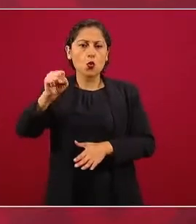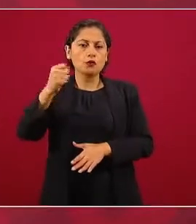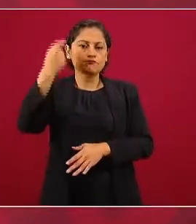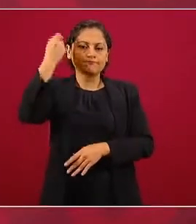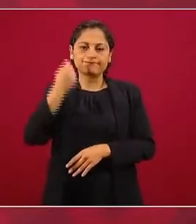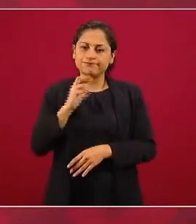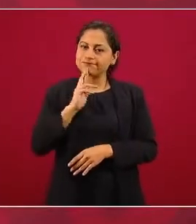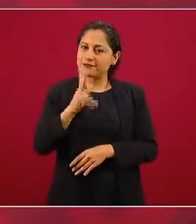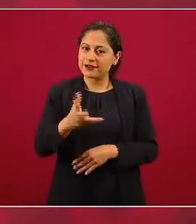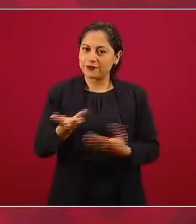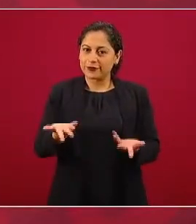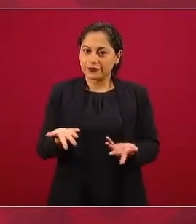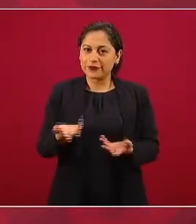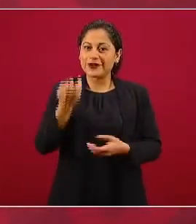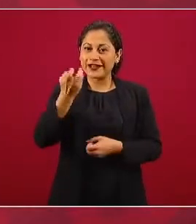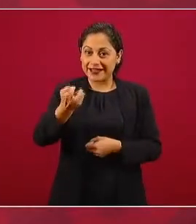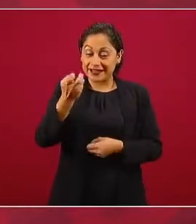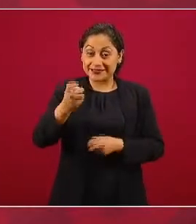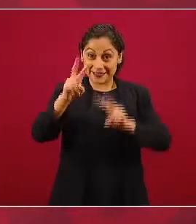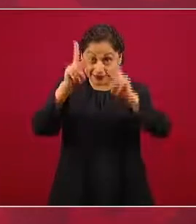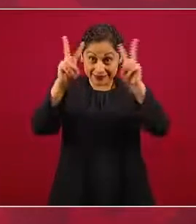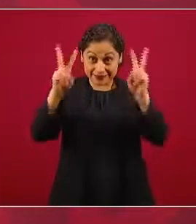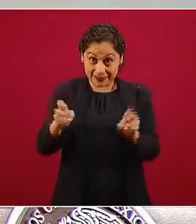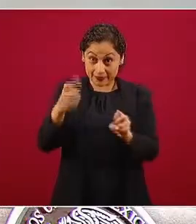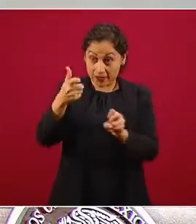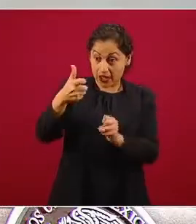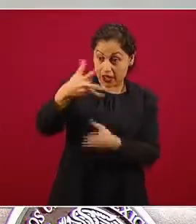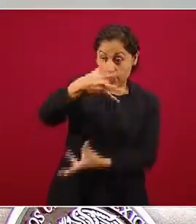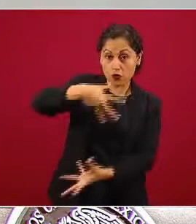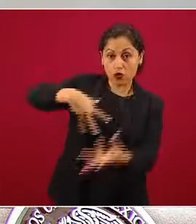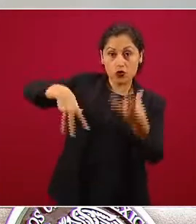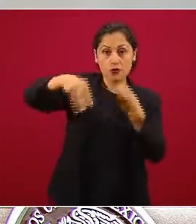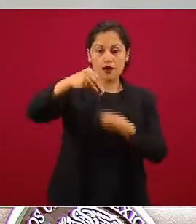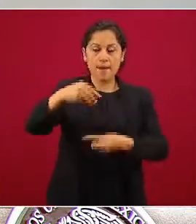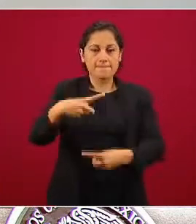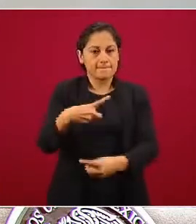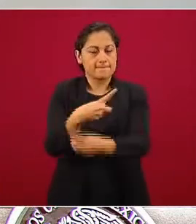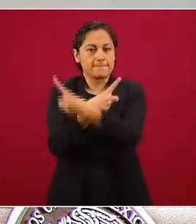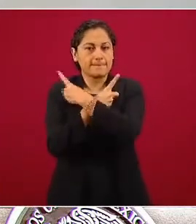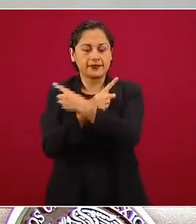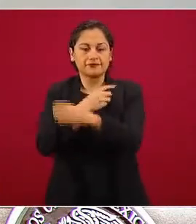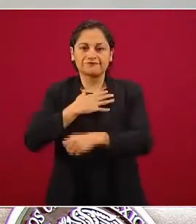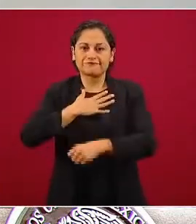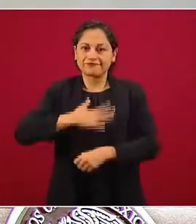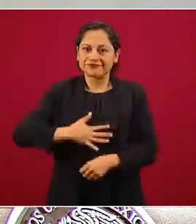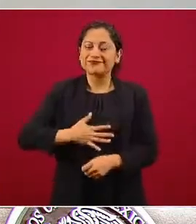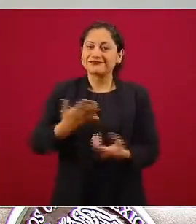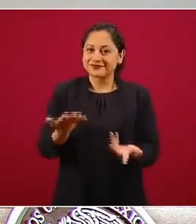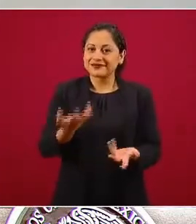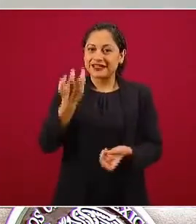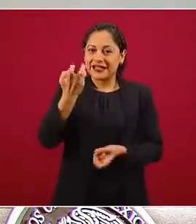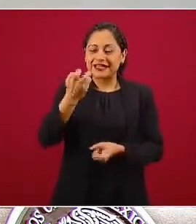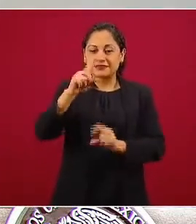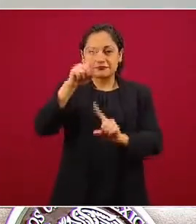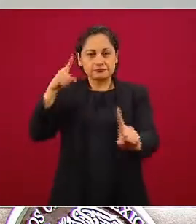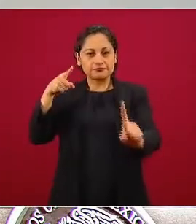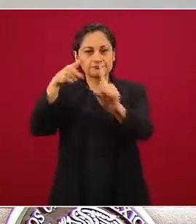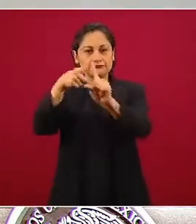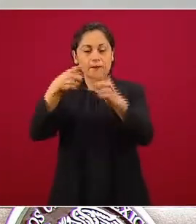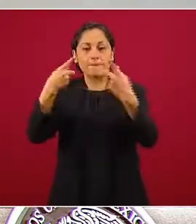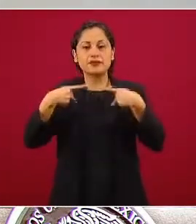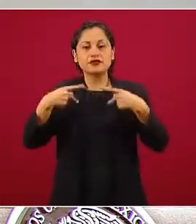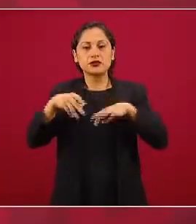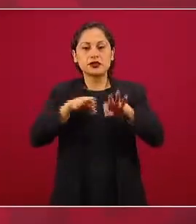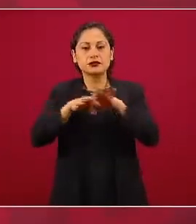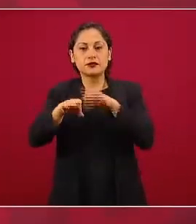En la economía moral lo que importa aquí es el bienestar del trabajador para que tenga una